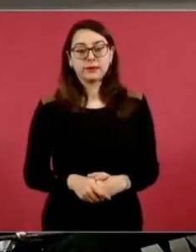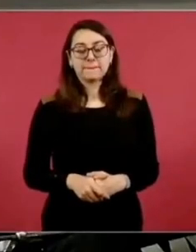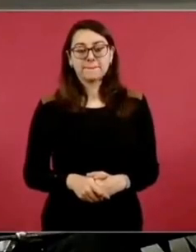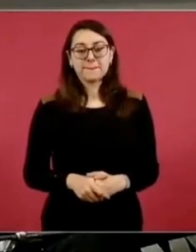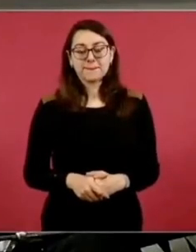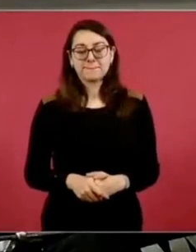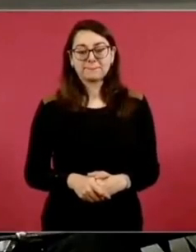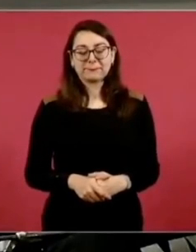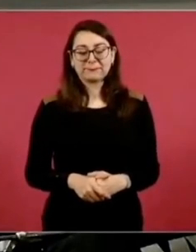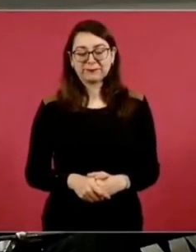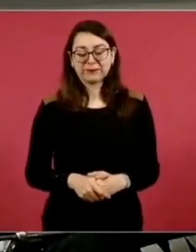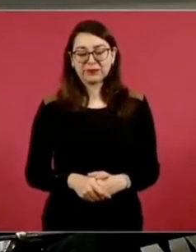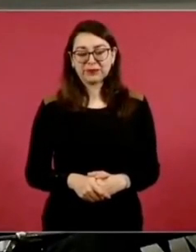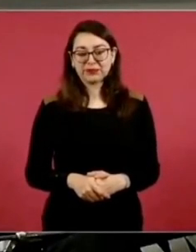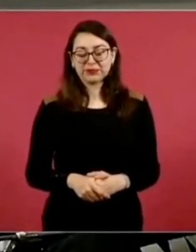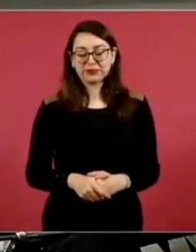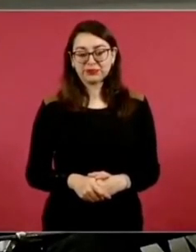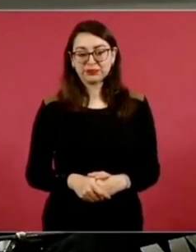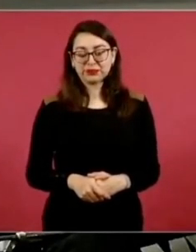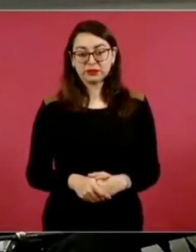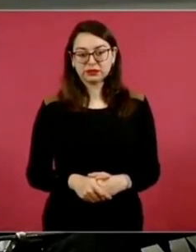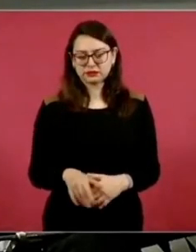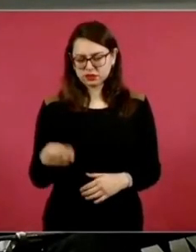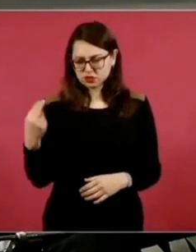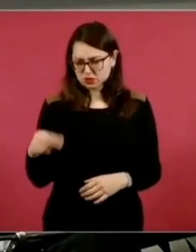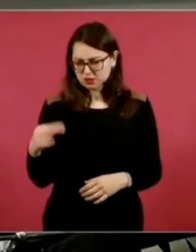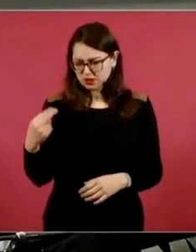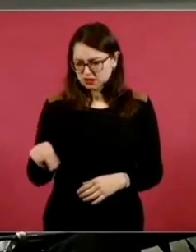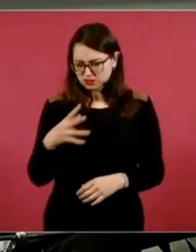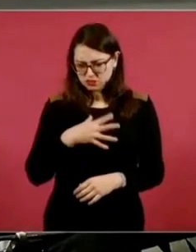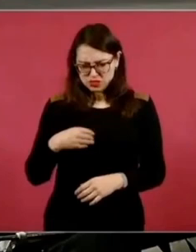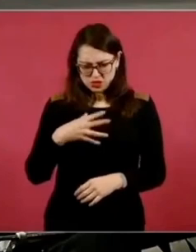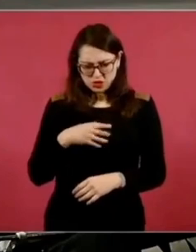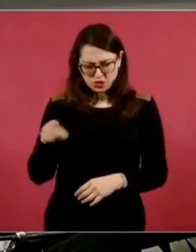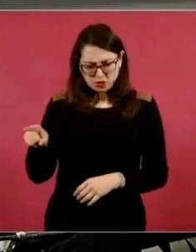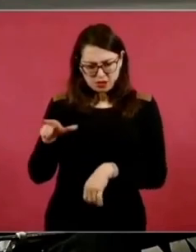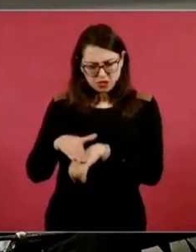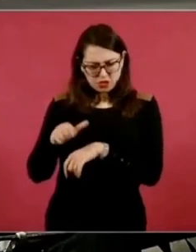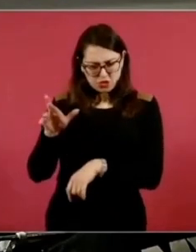No recuerdo ahora su nombre, el hijo mayor.